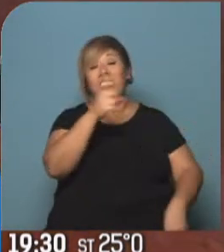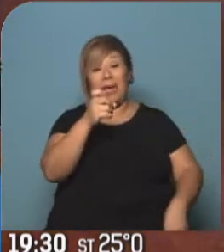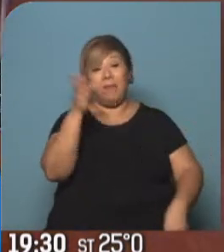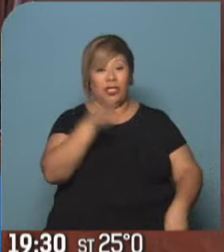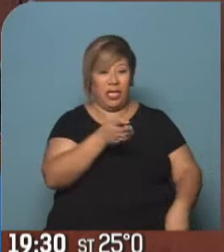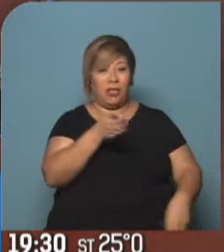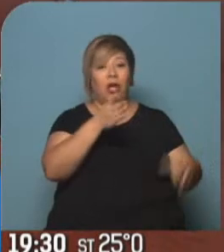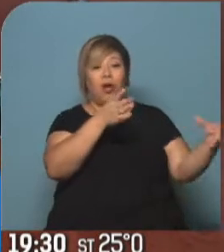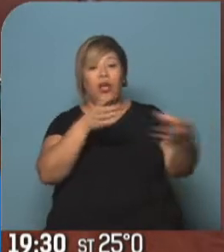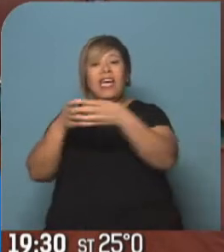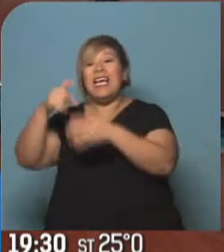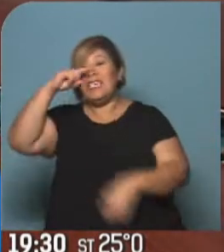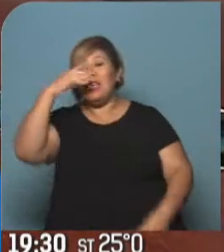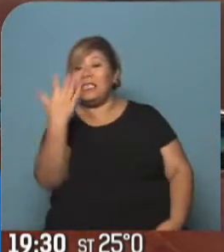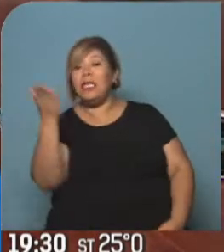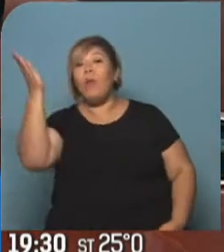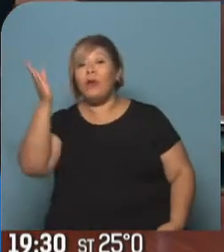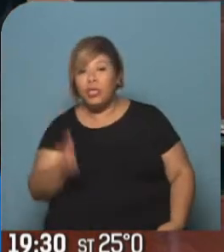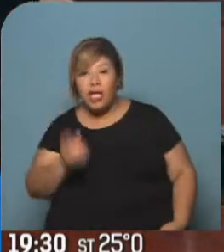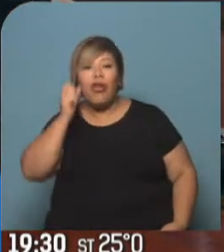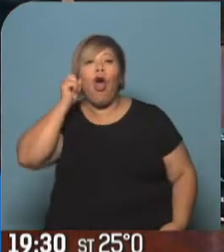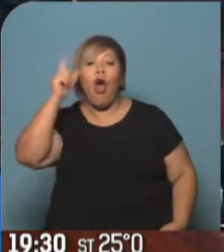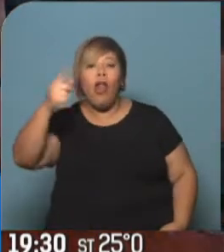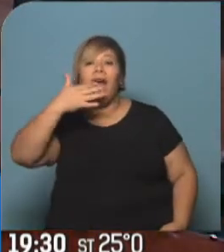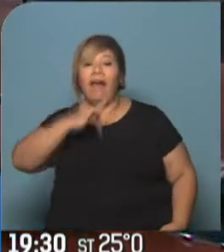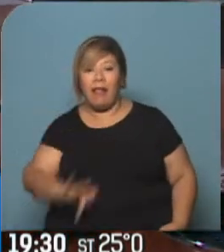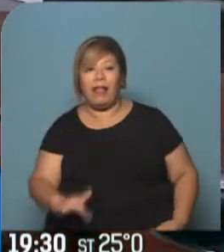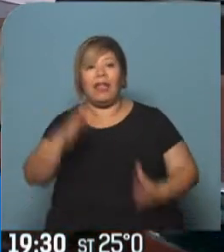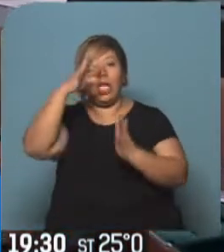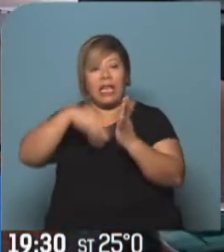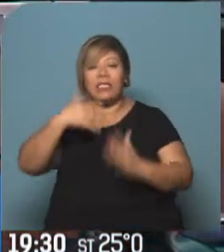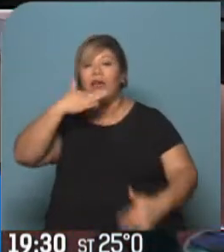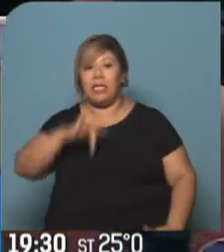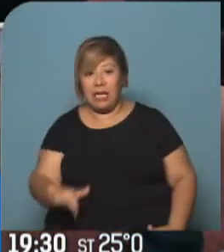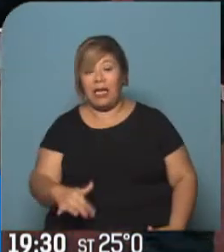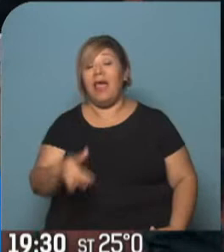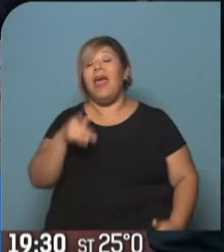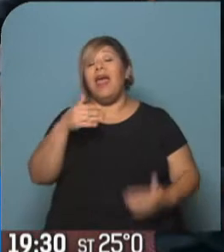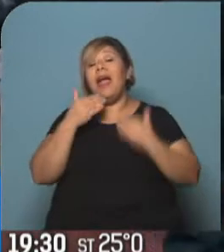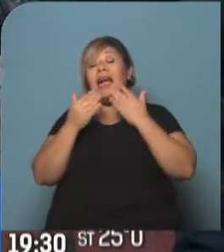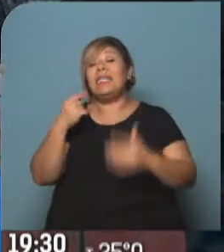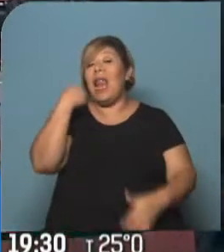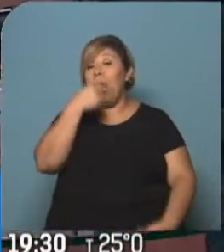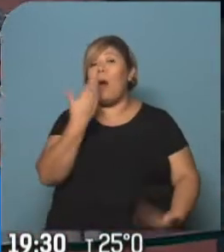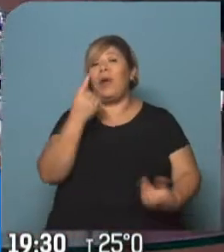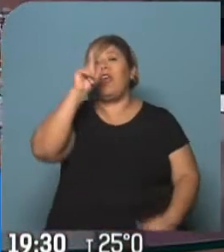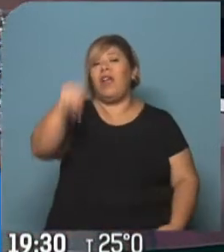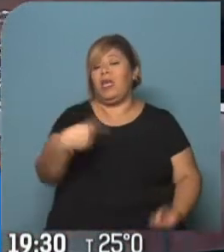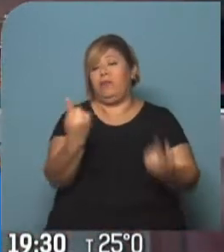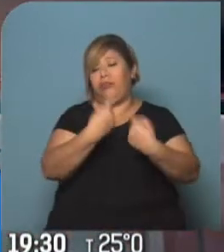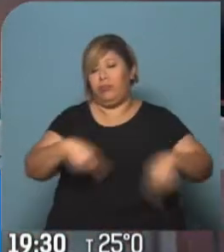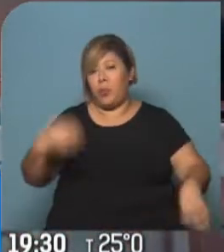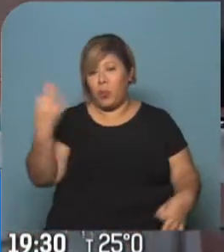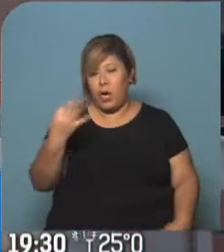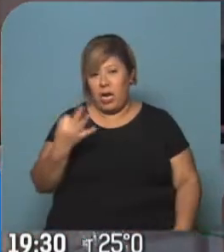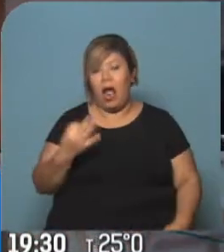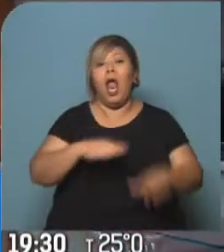Ustedes saben que los saberes como la lengua abre puertas a otros saberes. Los chicos, ya por este crecimiento en